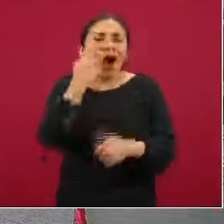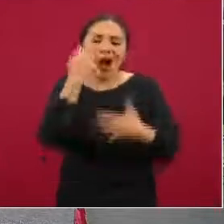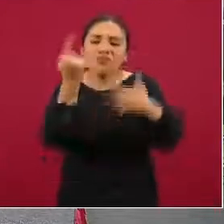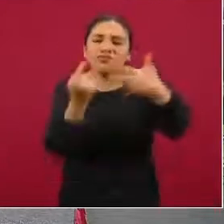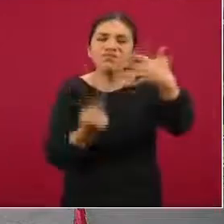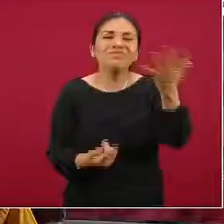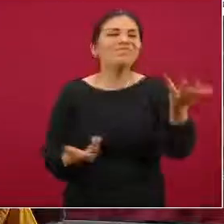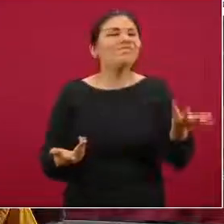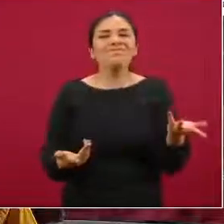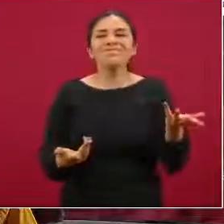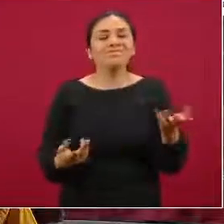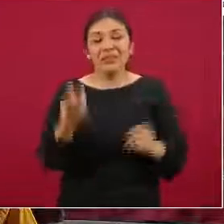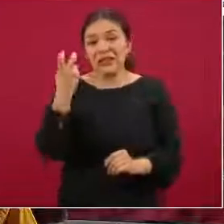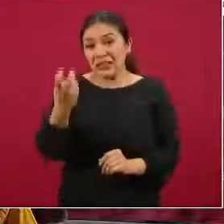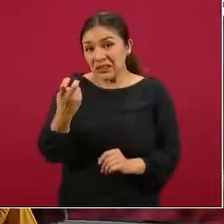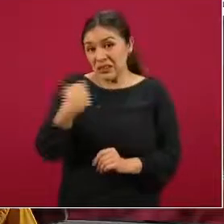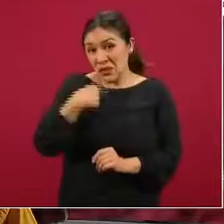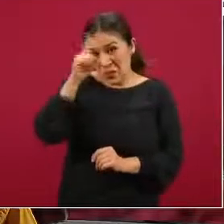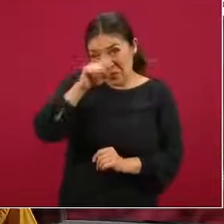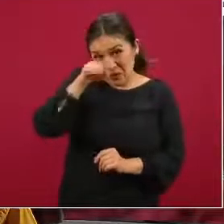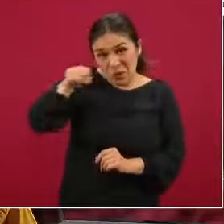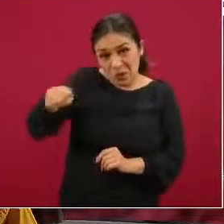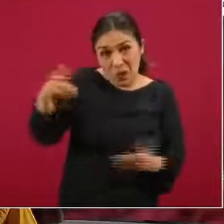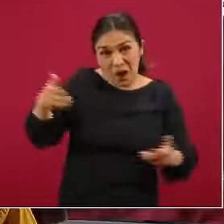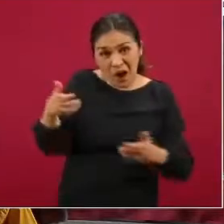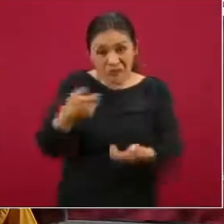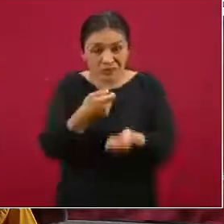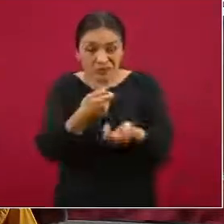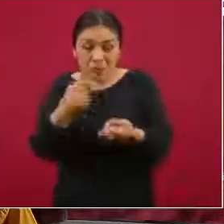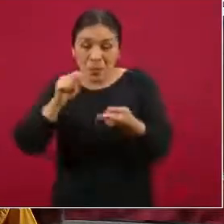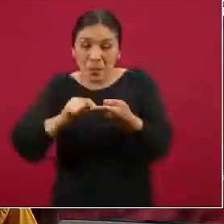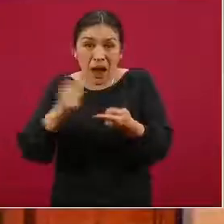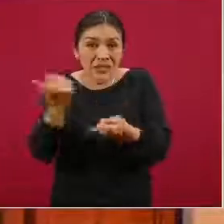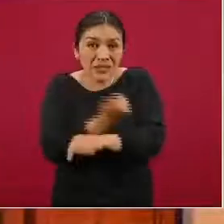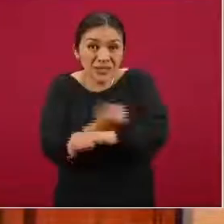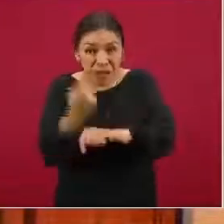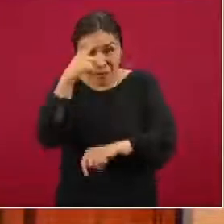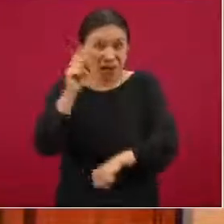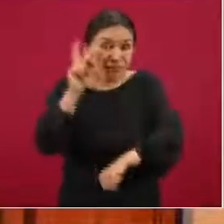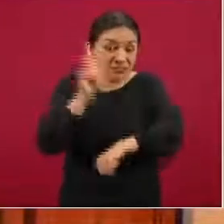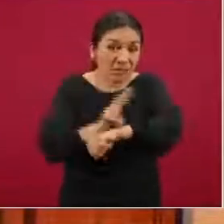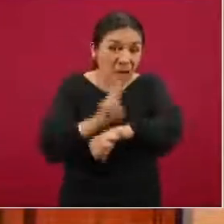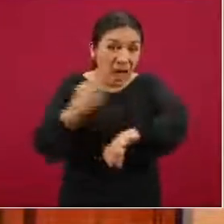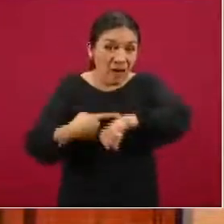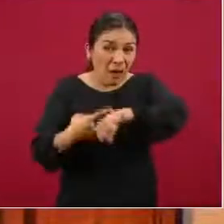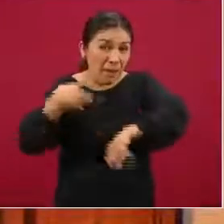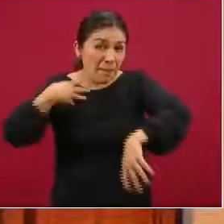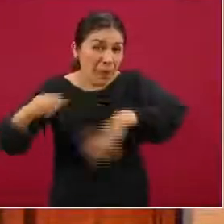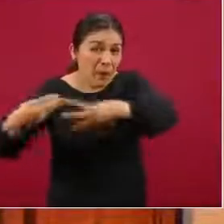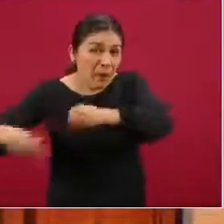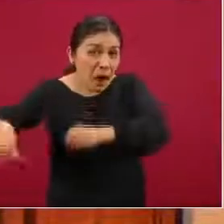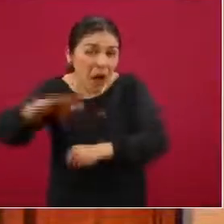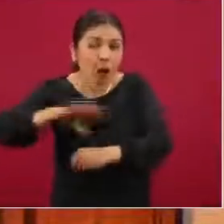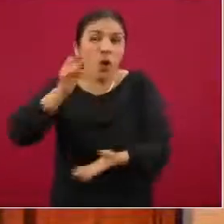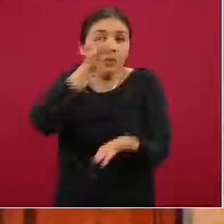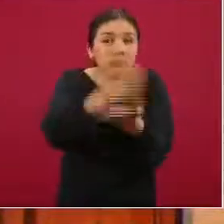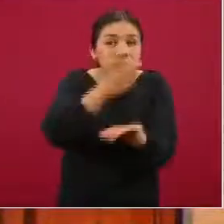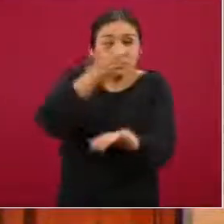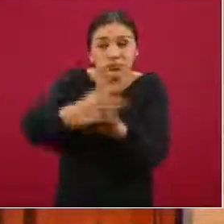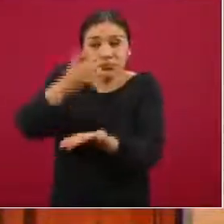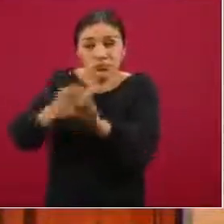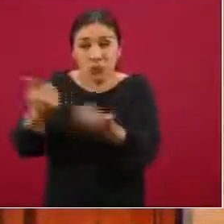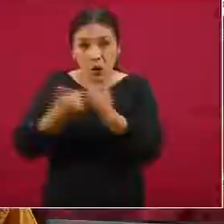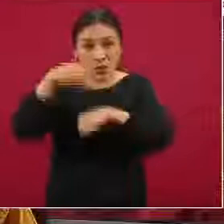Y es la razón por las cuales no se recomiendan para efectos ni de la vigilancia epidemiológica ni del diagnóstico